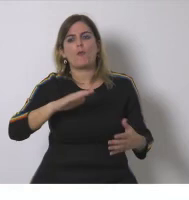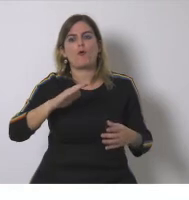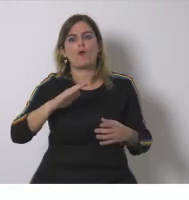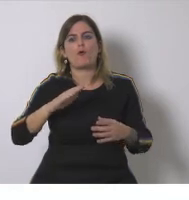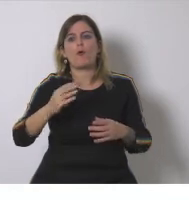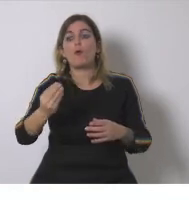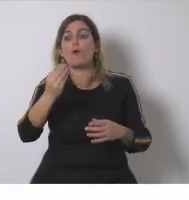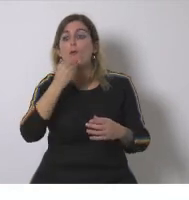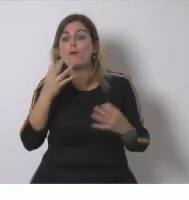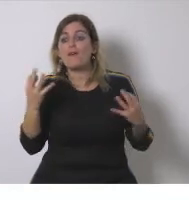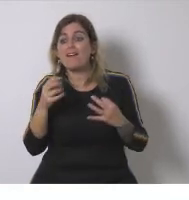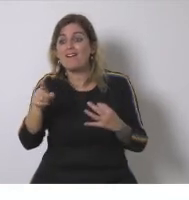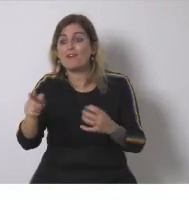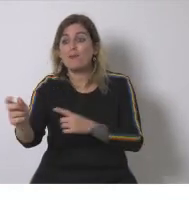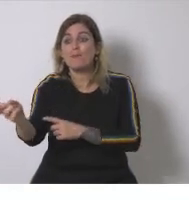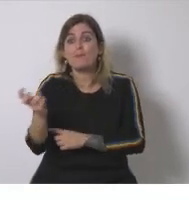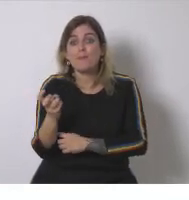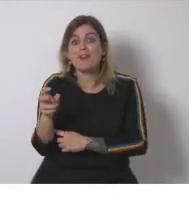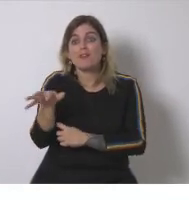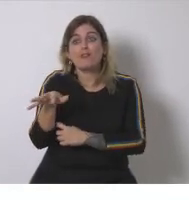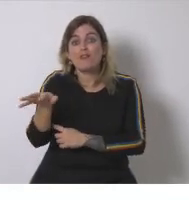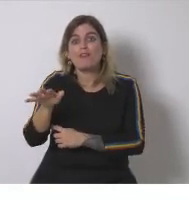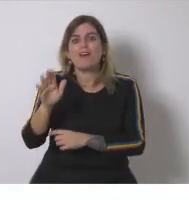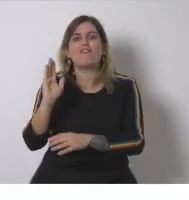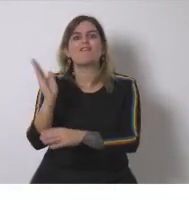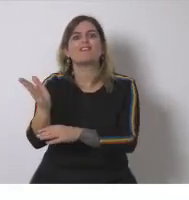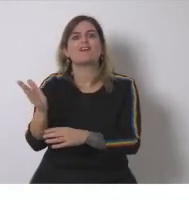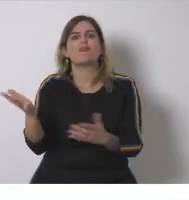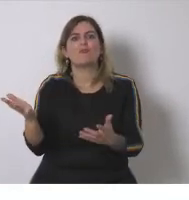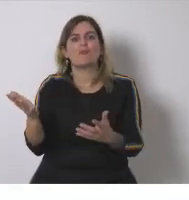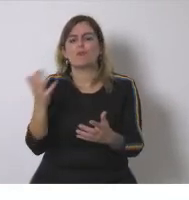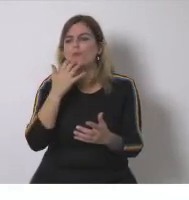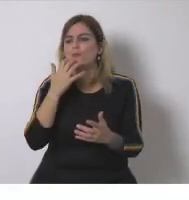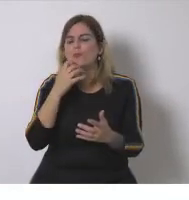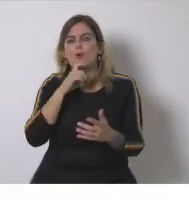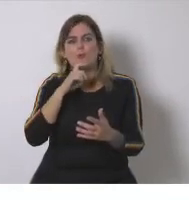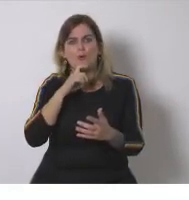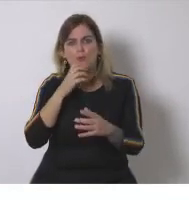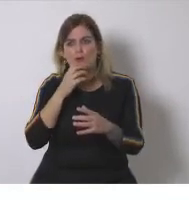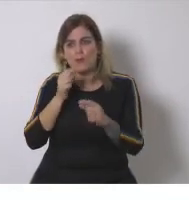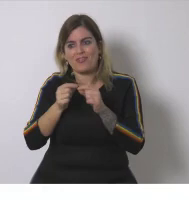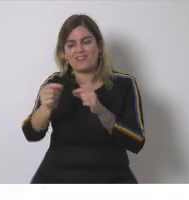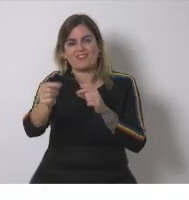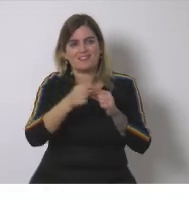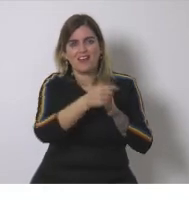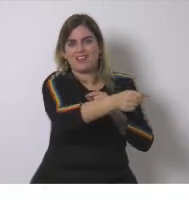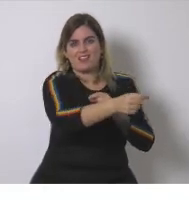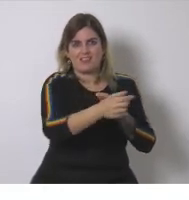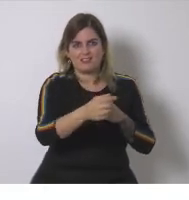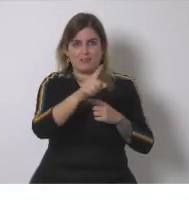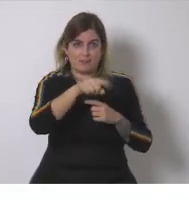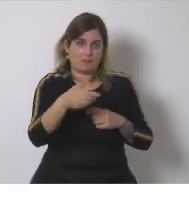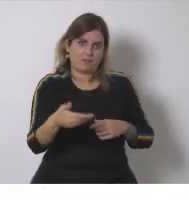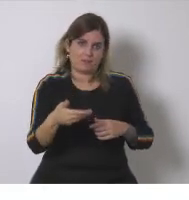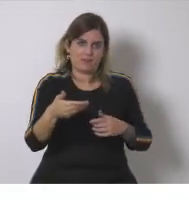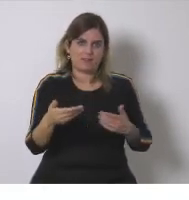y ser conscientes del impacto energético de lo que comemos y también